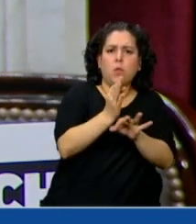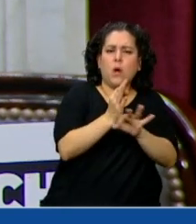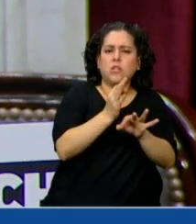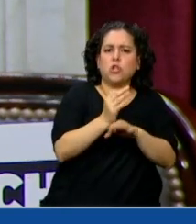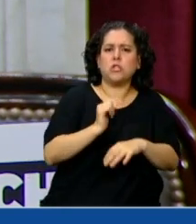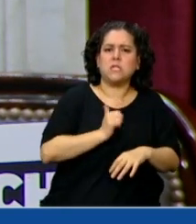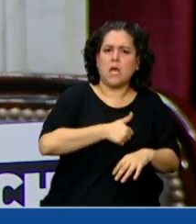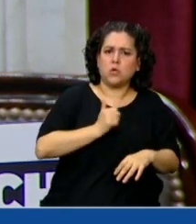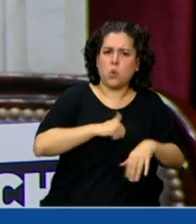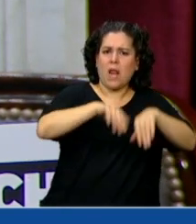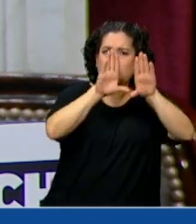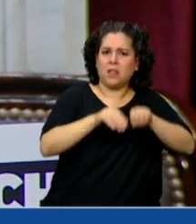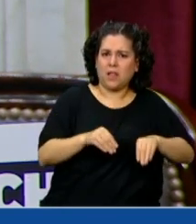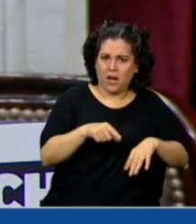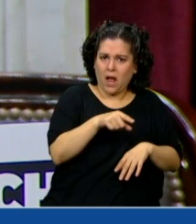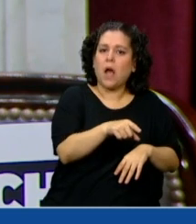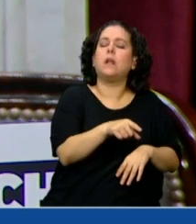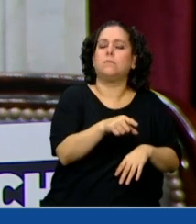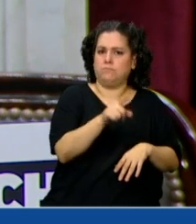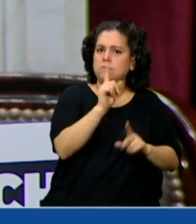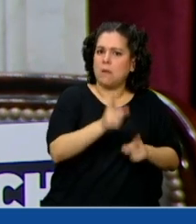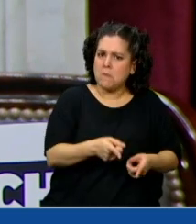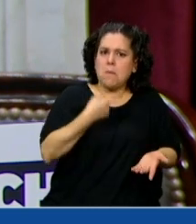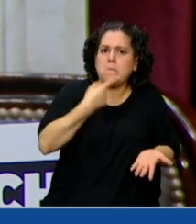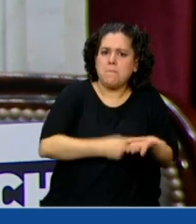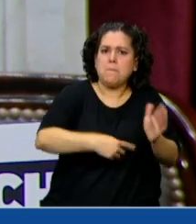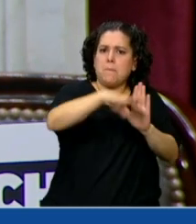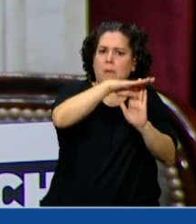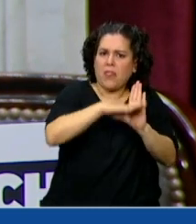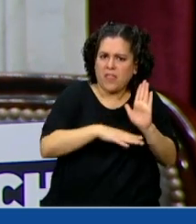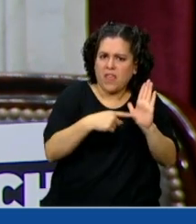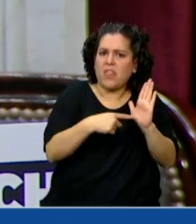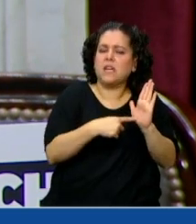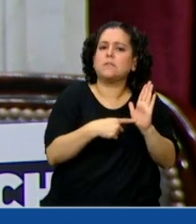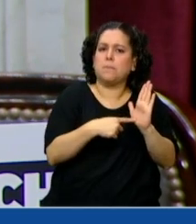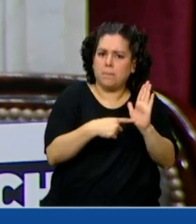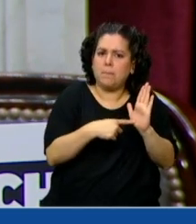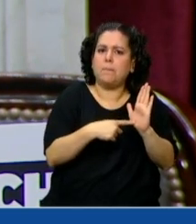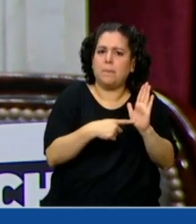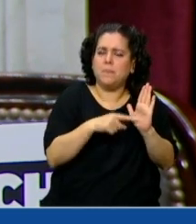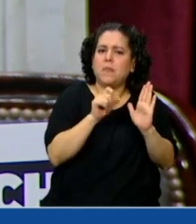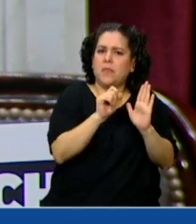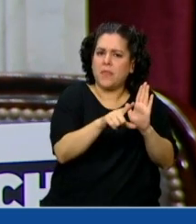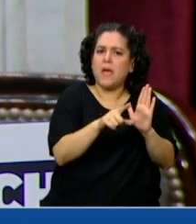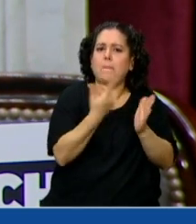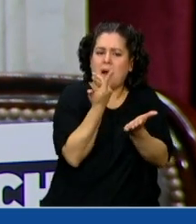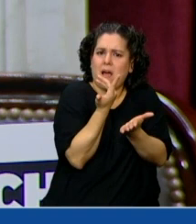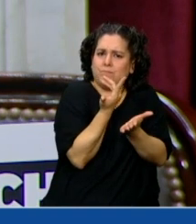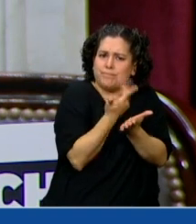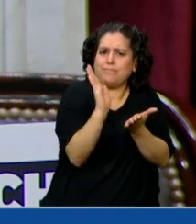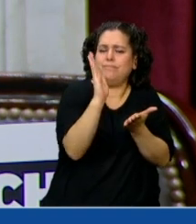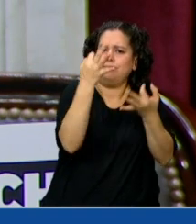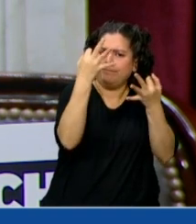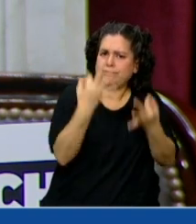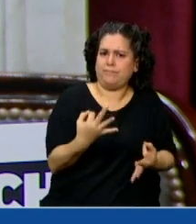una de las medidas y de las legislaciones que se plantean como parte de la erradicación